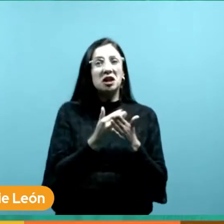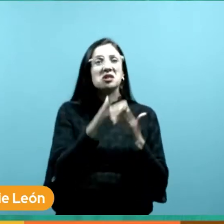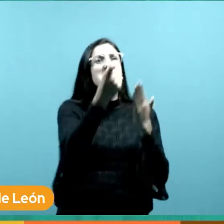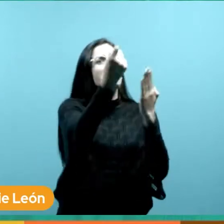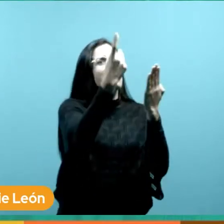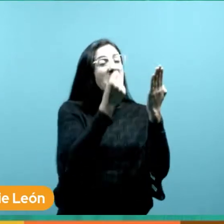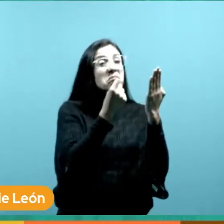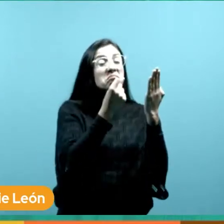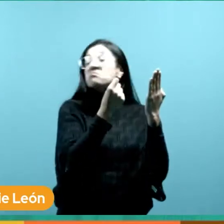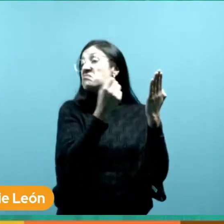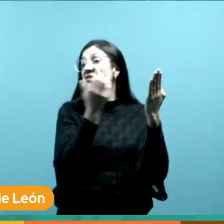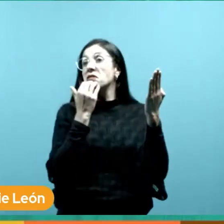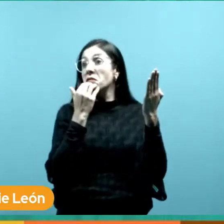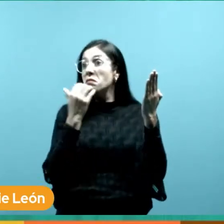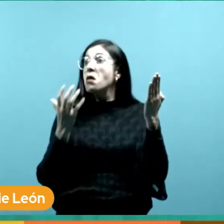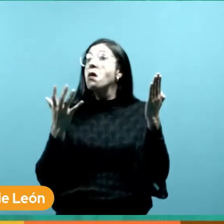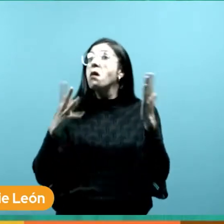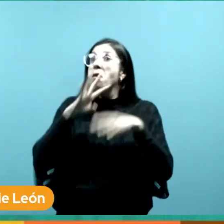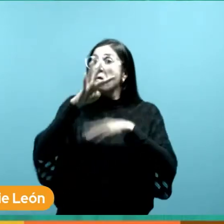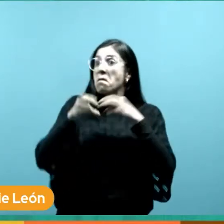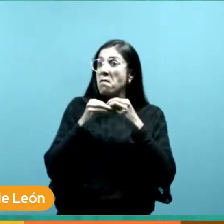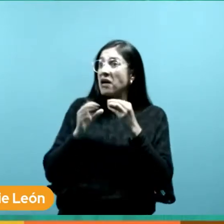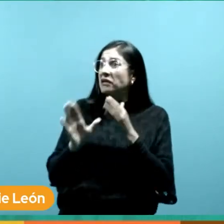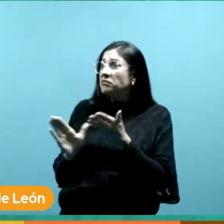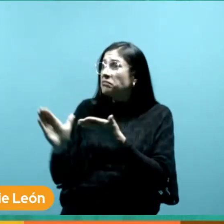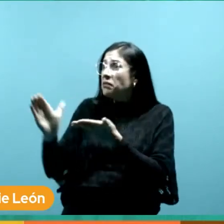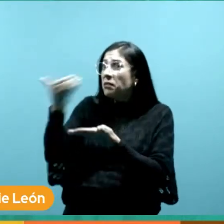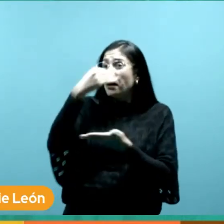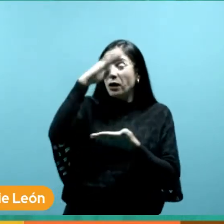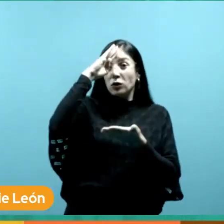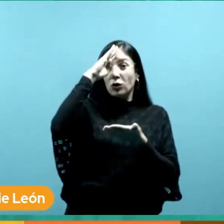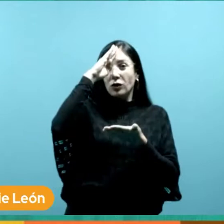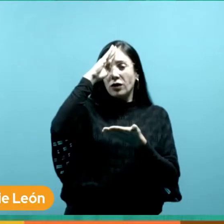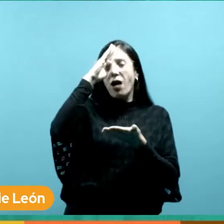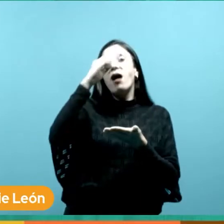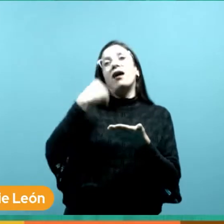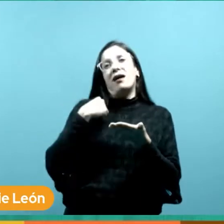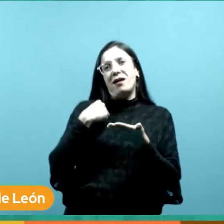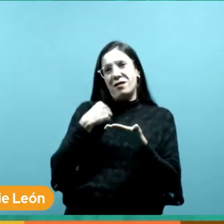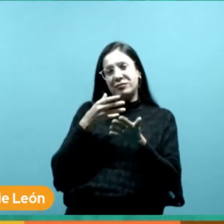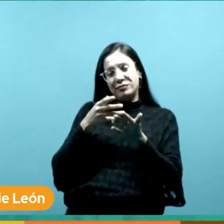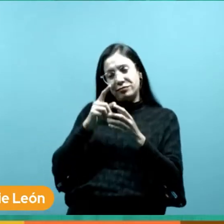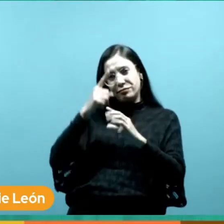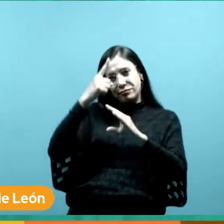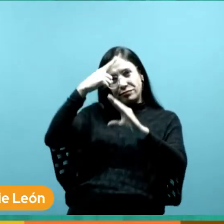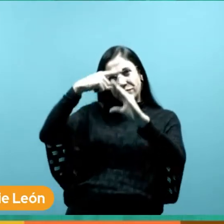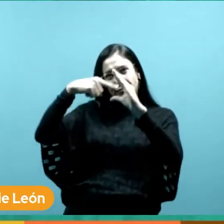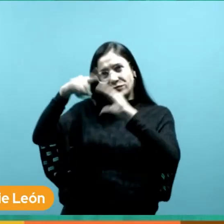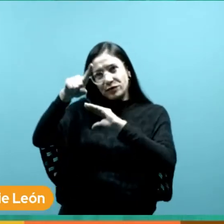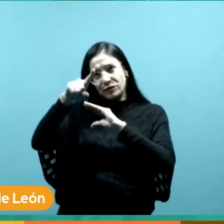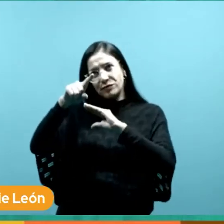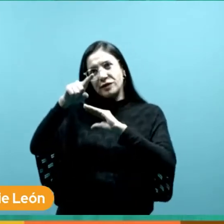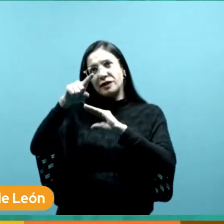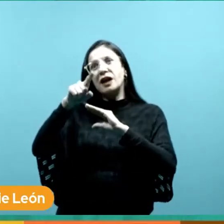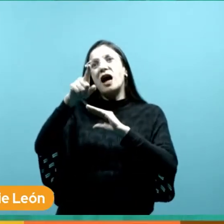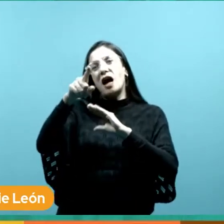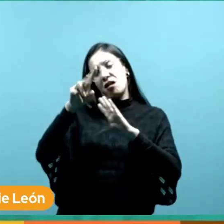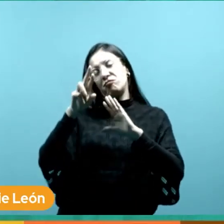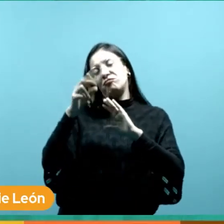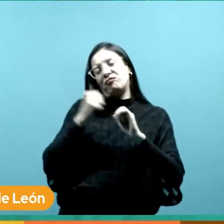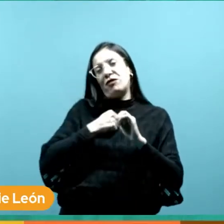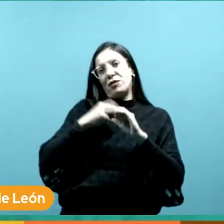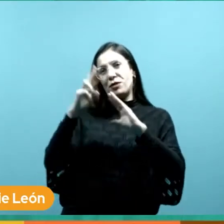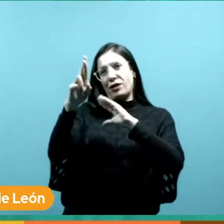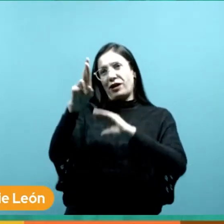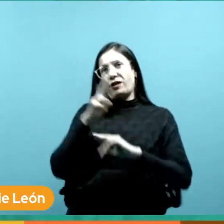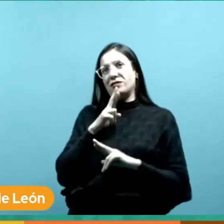dudas por supuesto se las haremos llegar para que nos ayude a despejarlas le agradecemos mucho que tenga un feliz día en Argentina